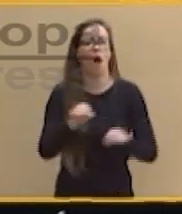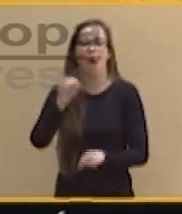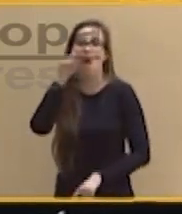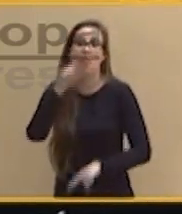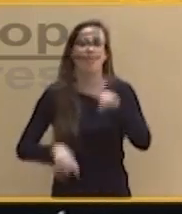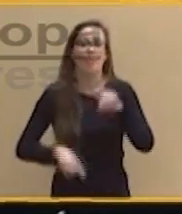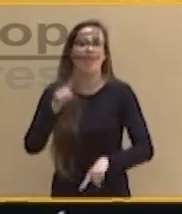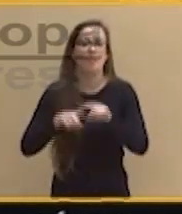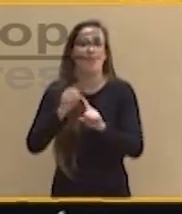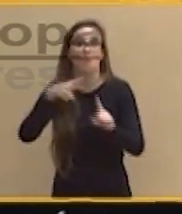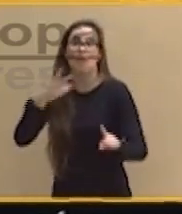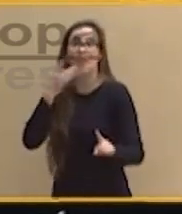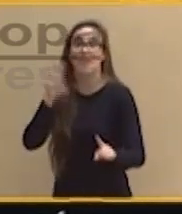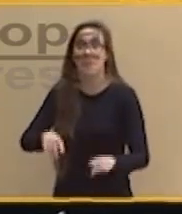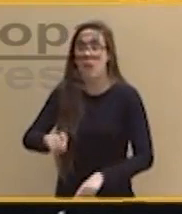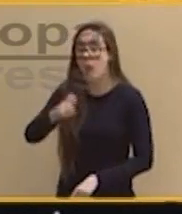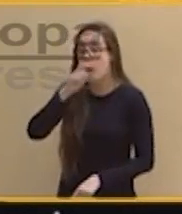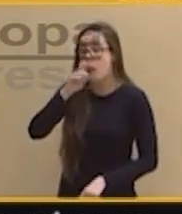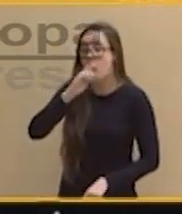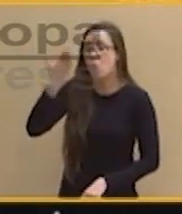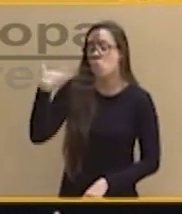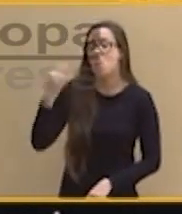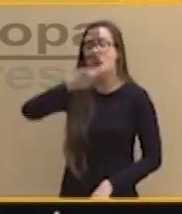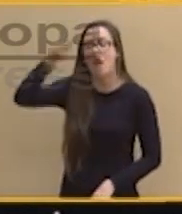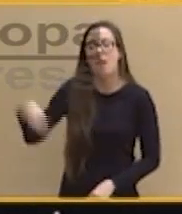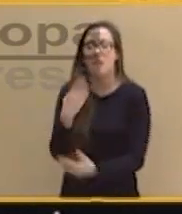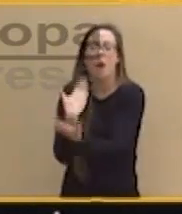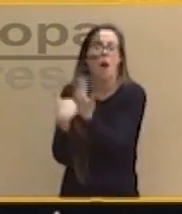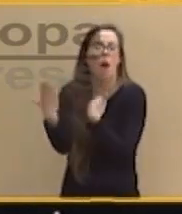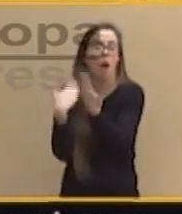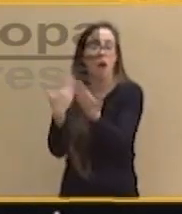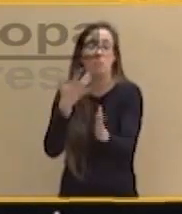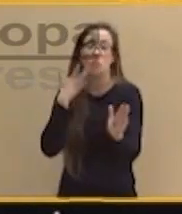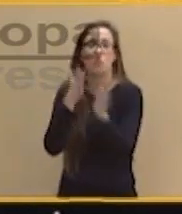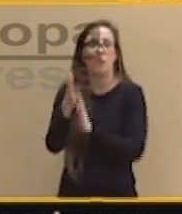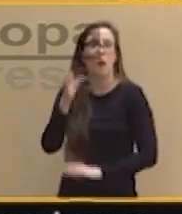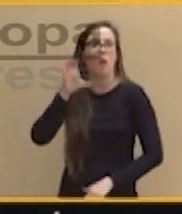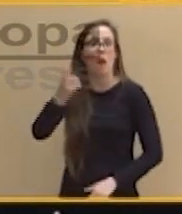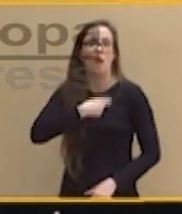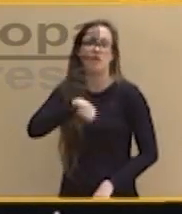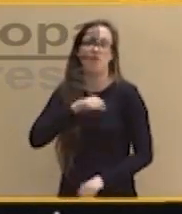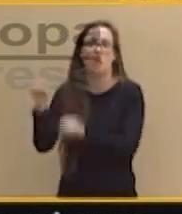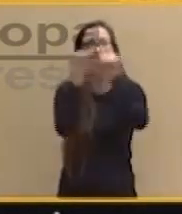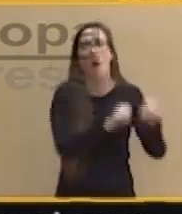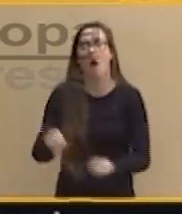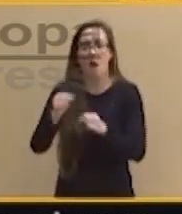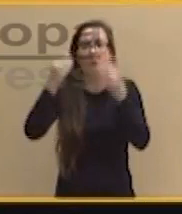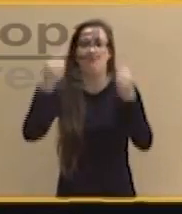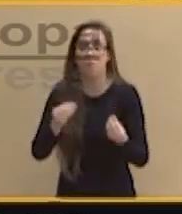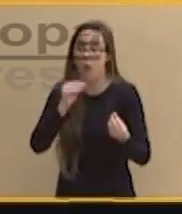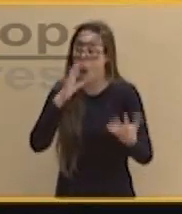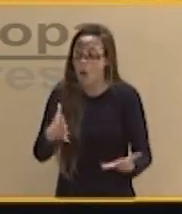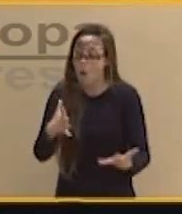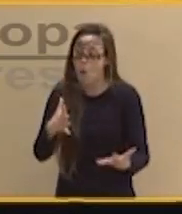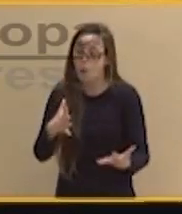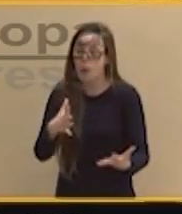patriota para ustedes cuando negoció con ETA a través de intermediarios y con sus estándares actuales sería un felón. Porque